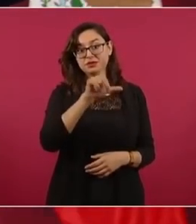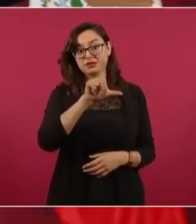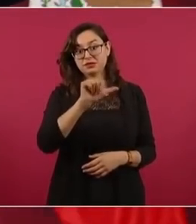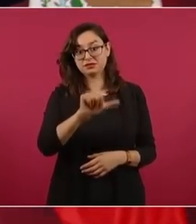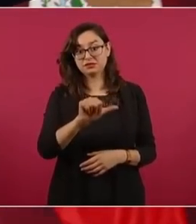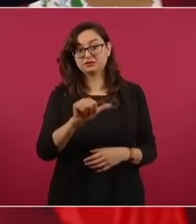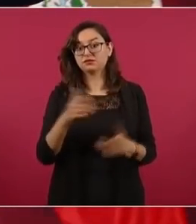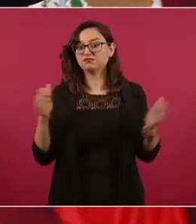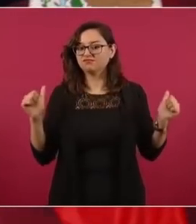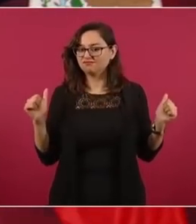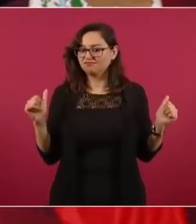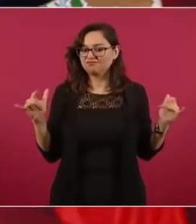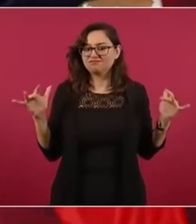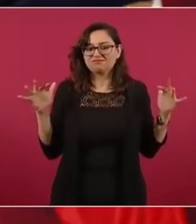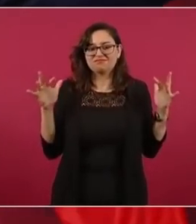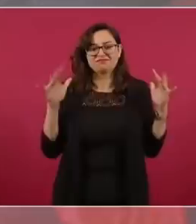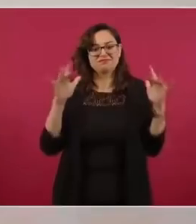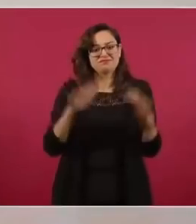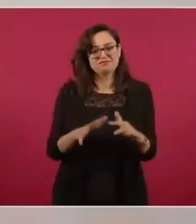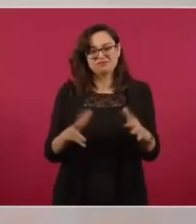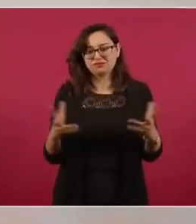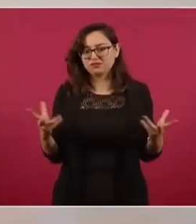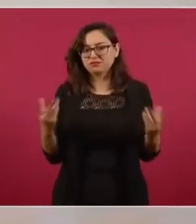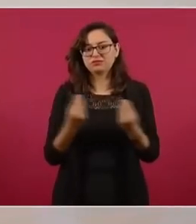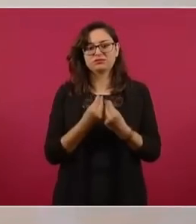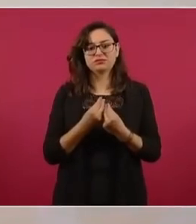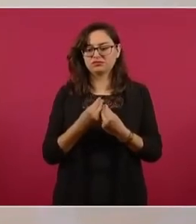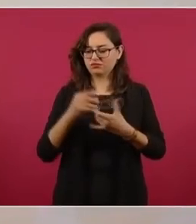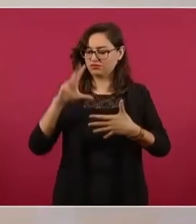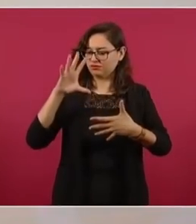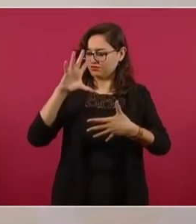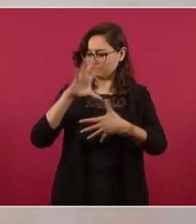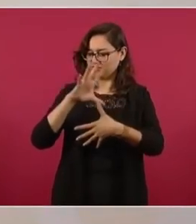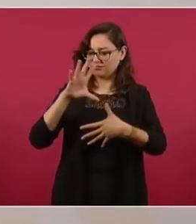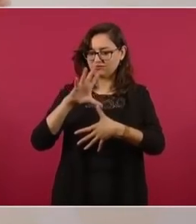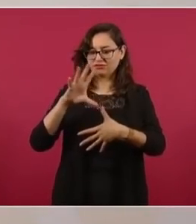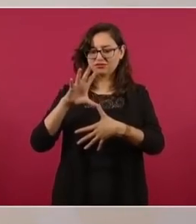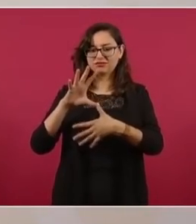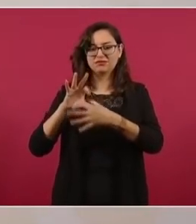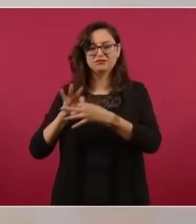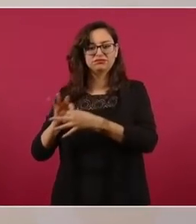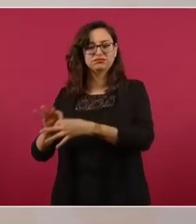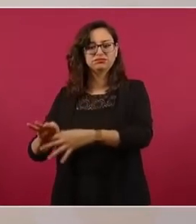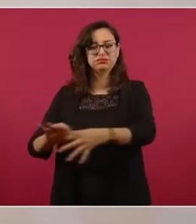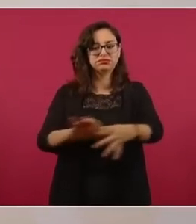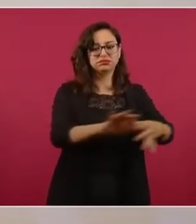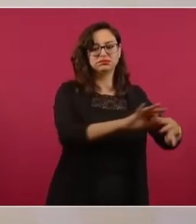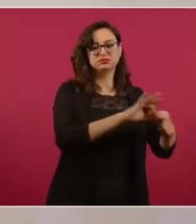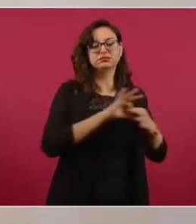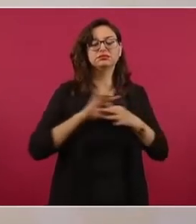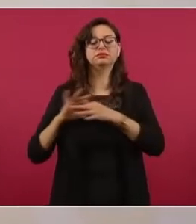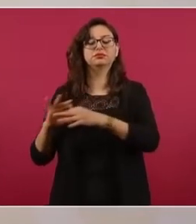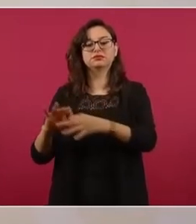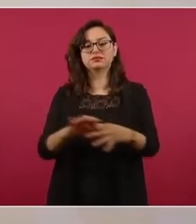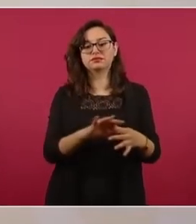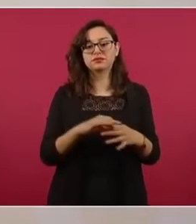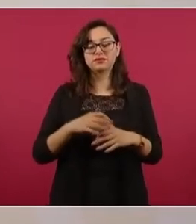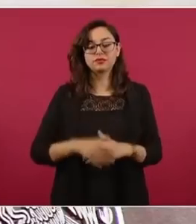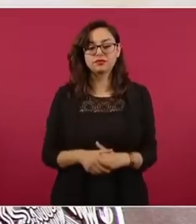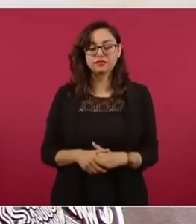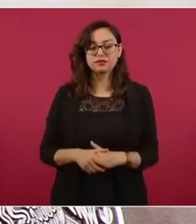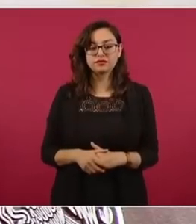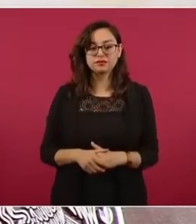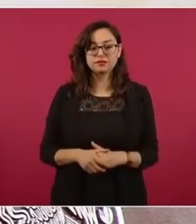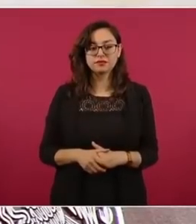unamos todos y comparten ese punto de